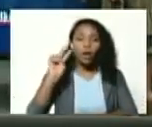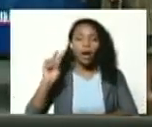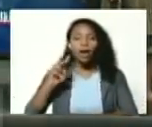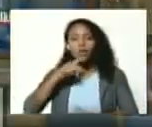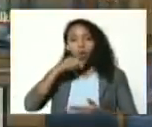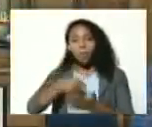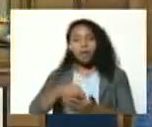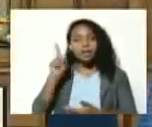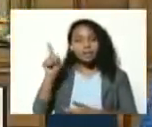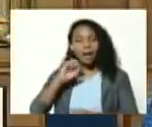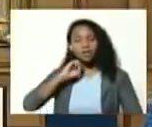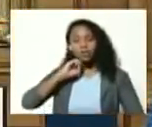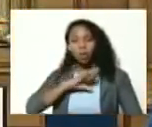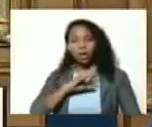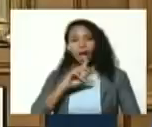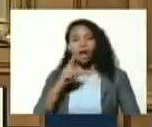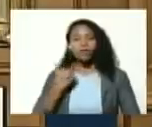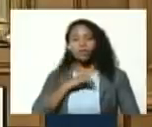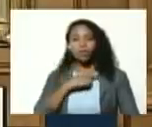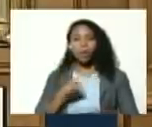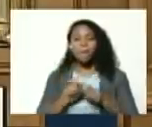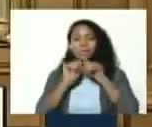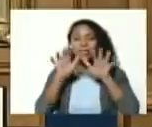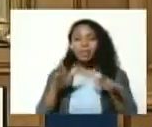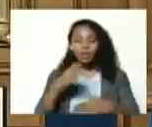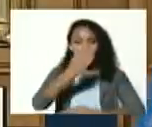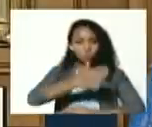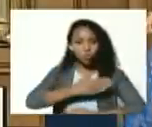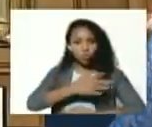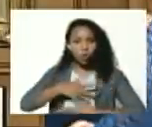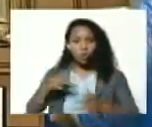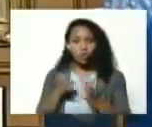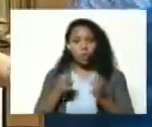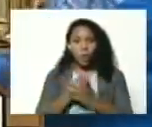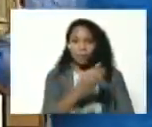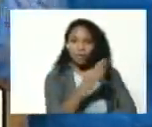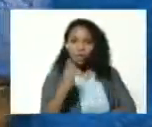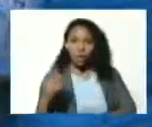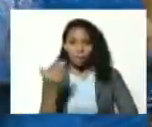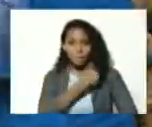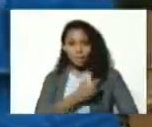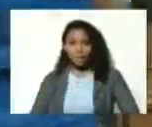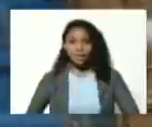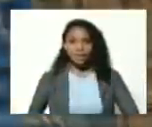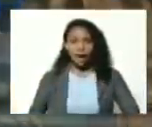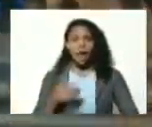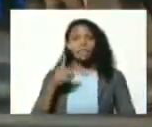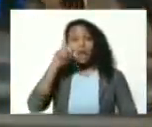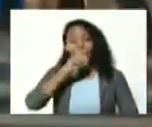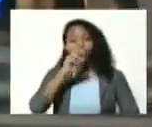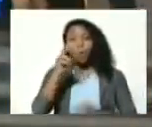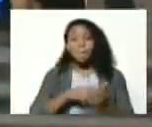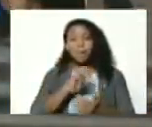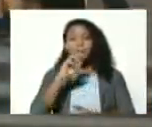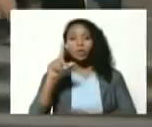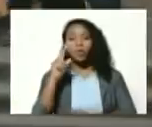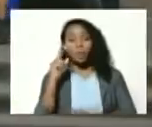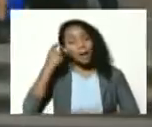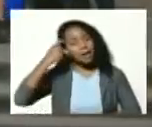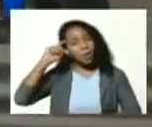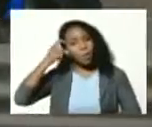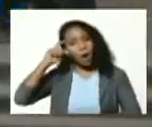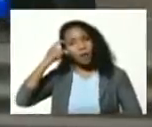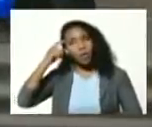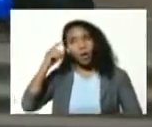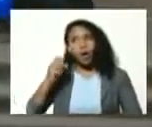nombre de esa historia bautizamos la colección bicentenario la colección presidencial del año 2021 para el recuerdo